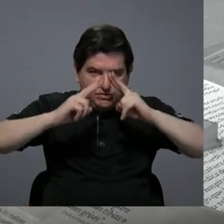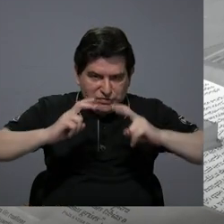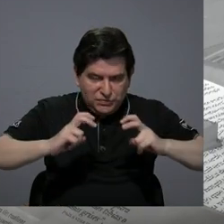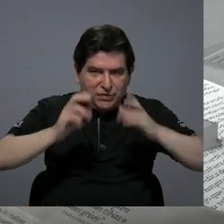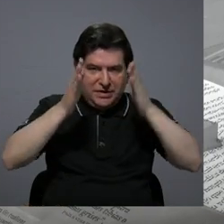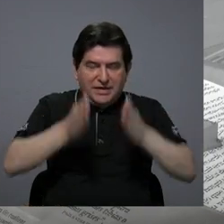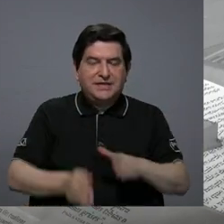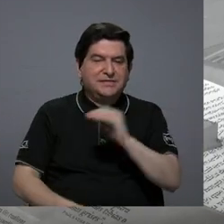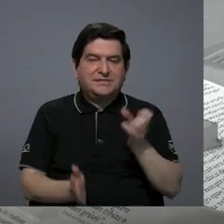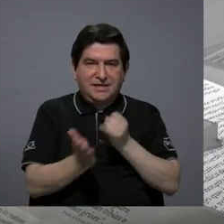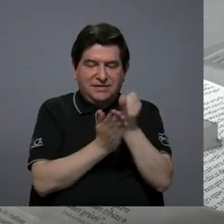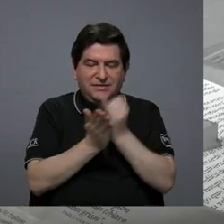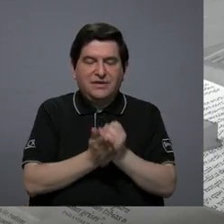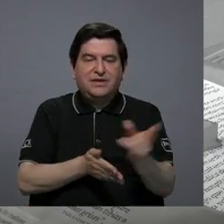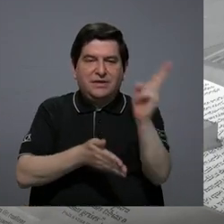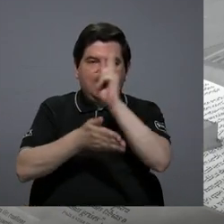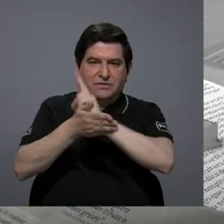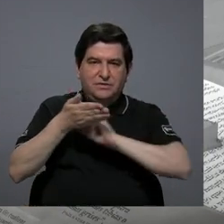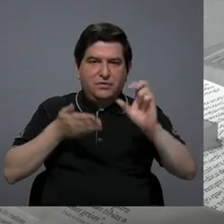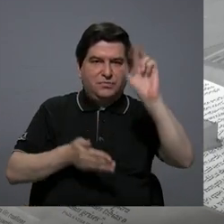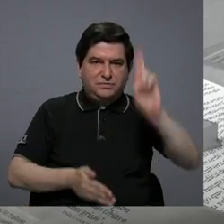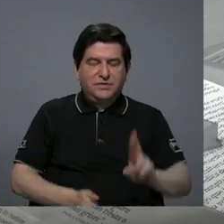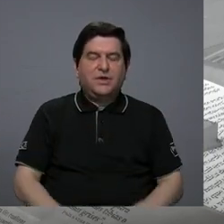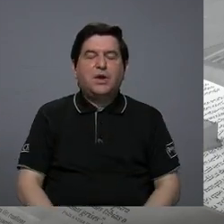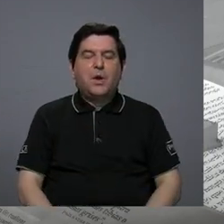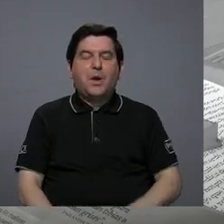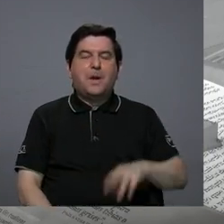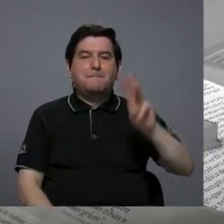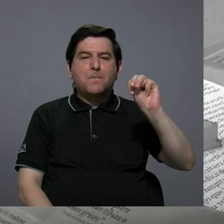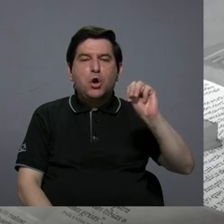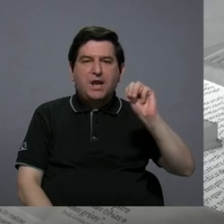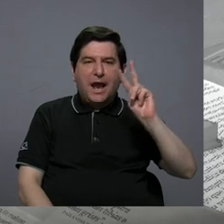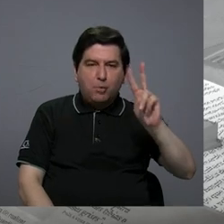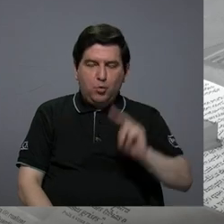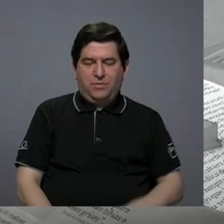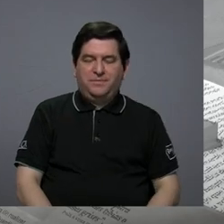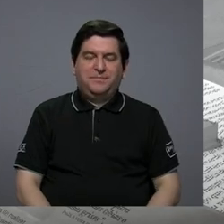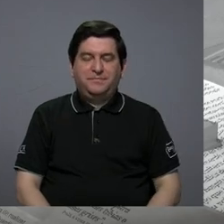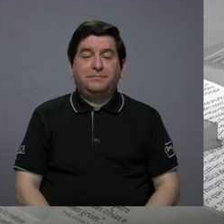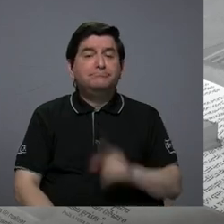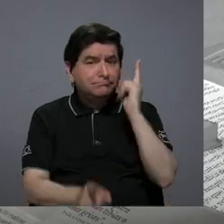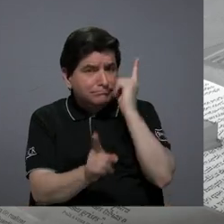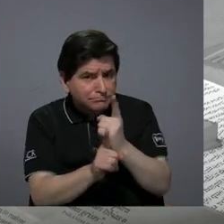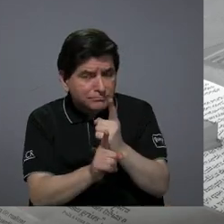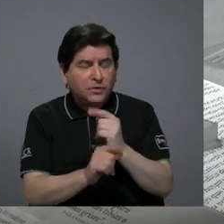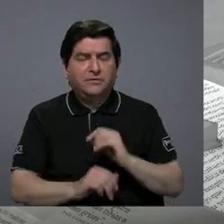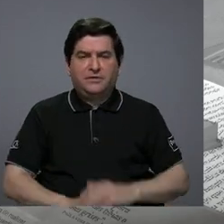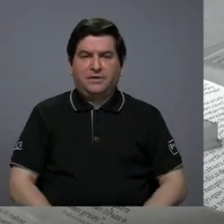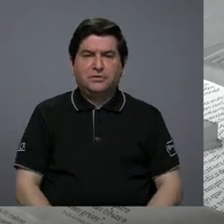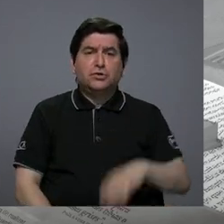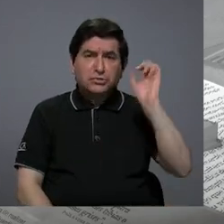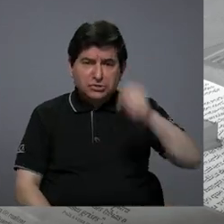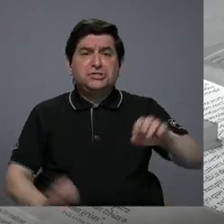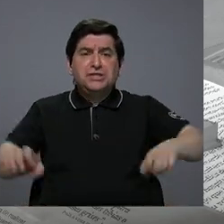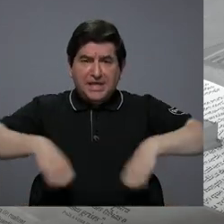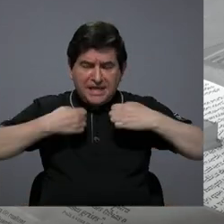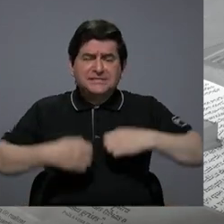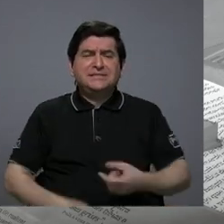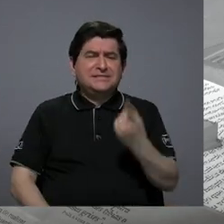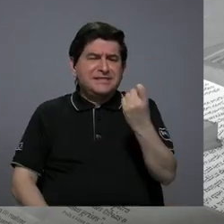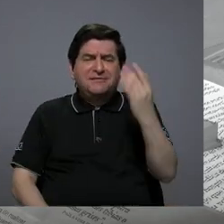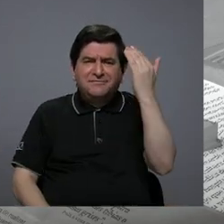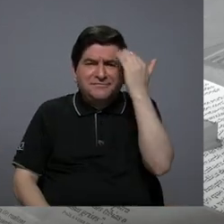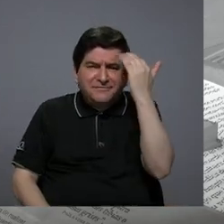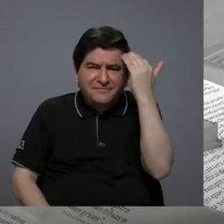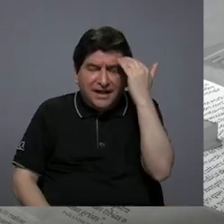investigadora de la Universidad de Costa Rica Mónica Bull. Doña Mónica, efectivamente, entonces, si hay una ignorancia,